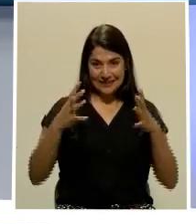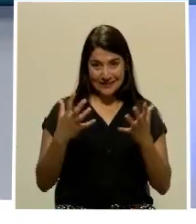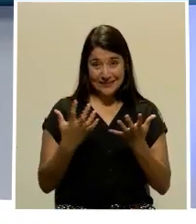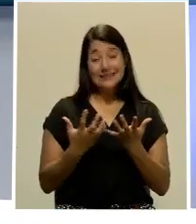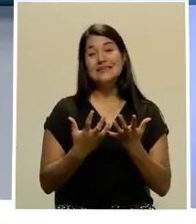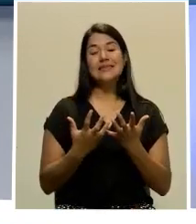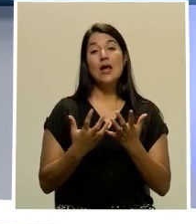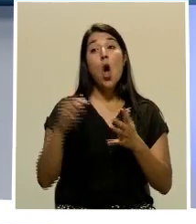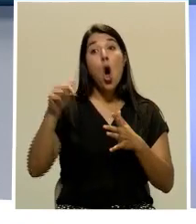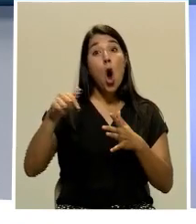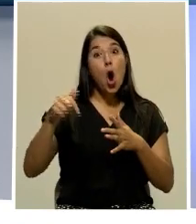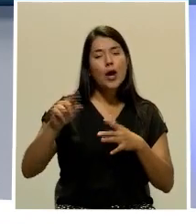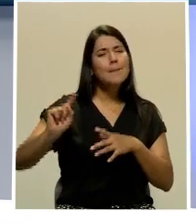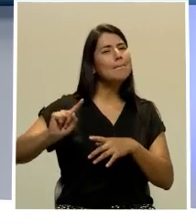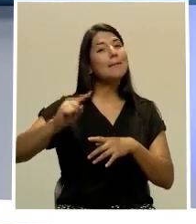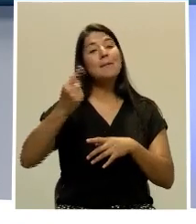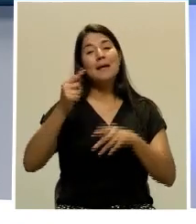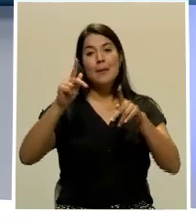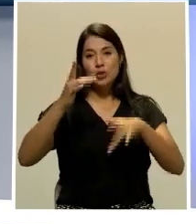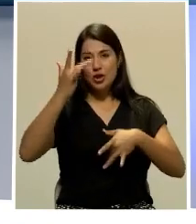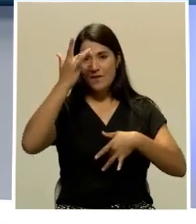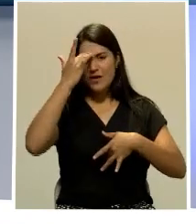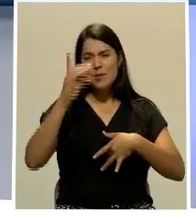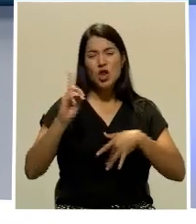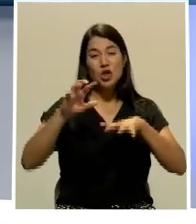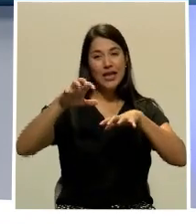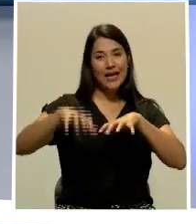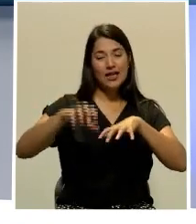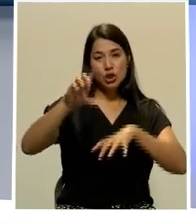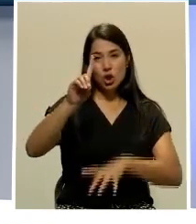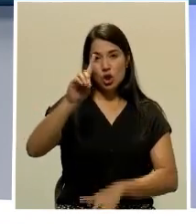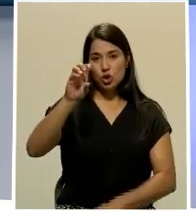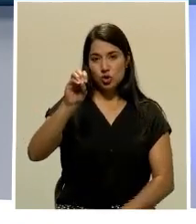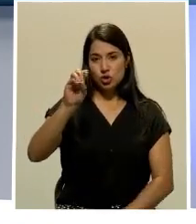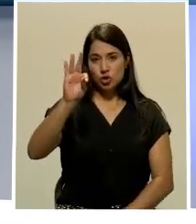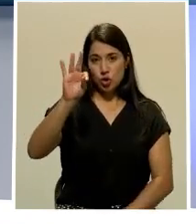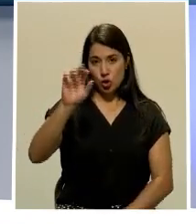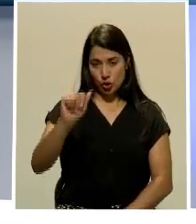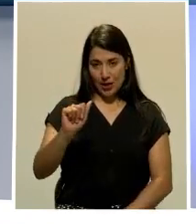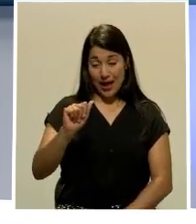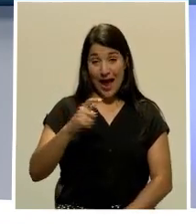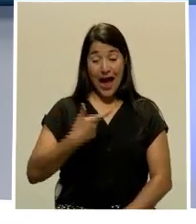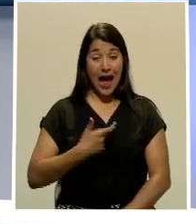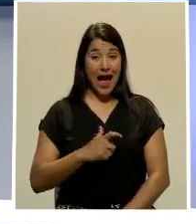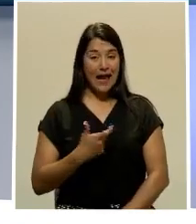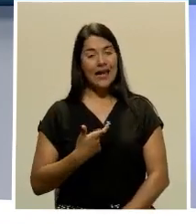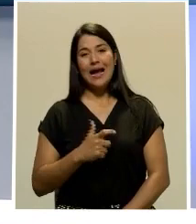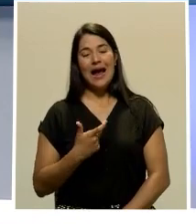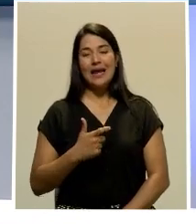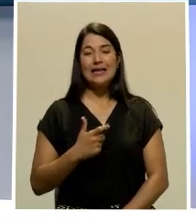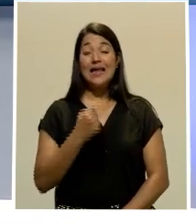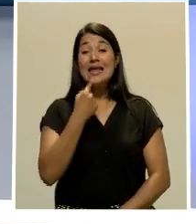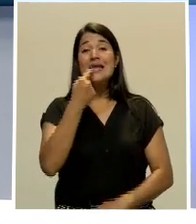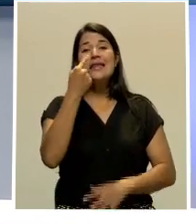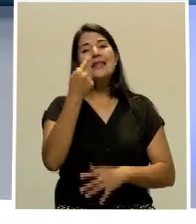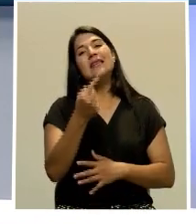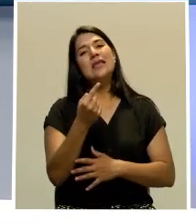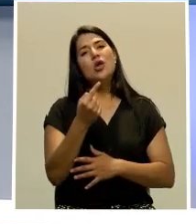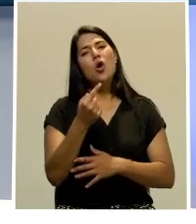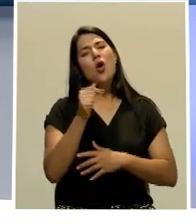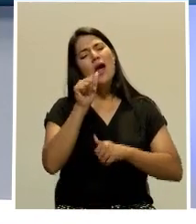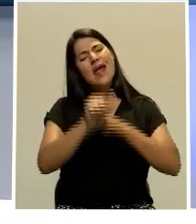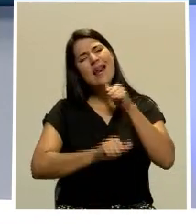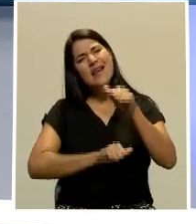registra el primer caso positivo de COVID-19. El alcalde de la localidad dijo que la clave del